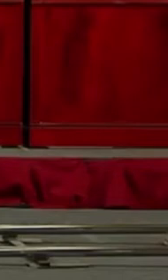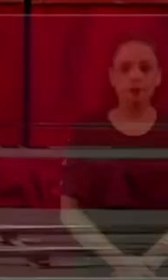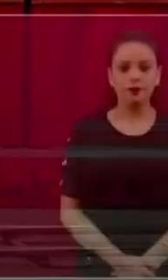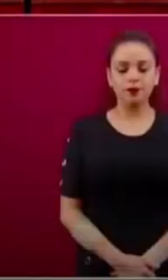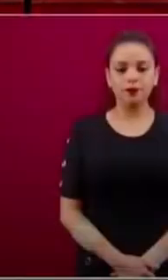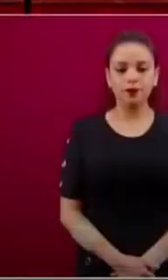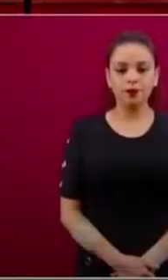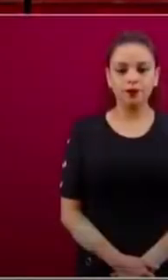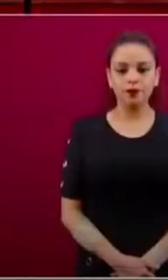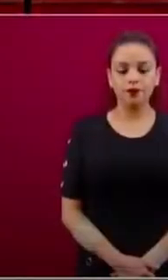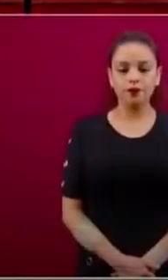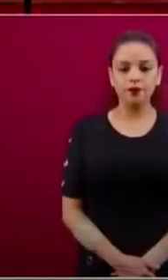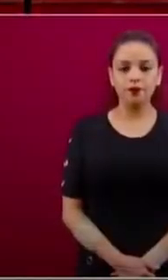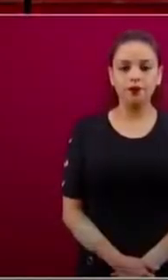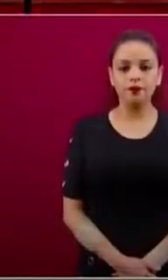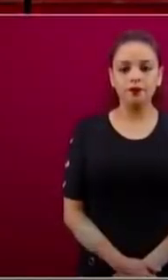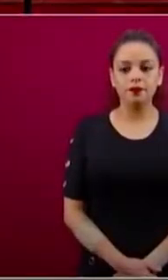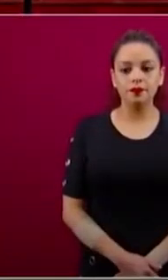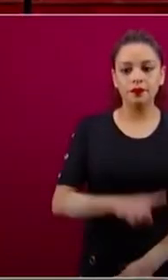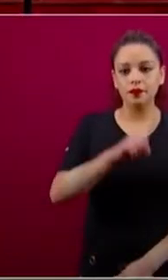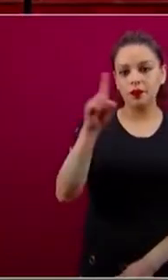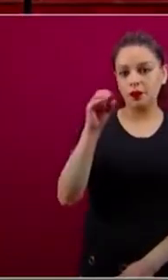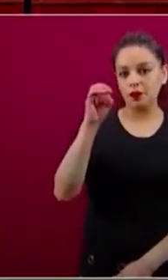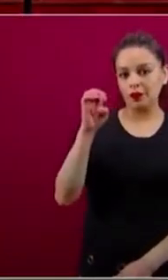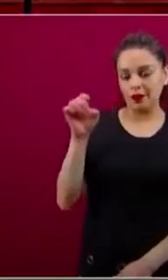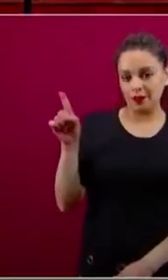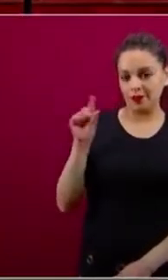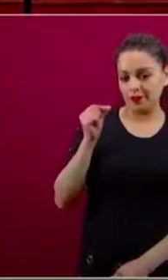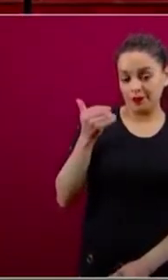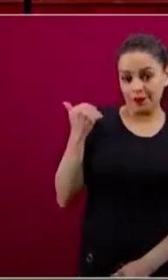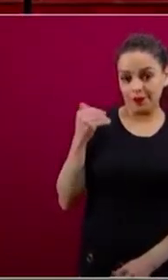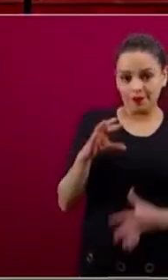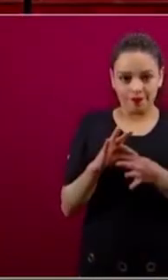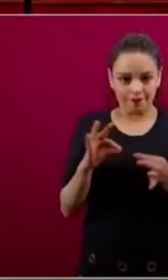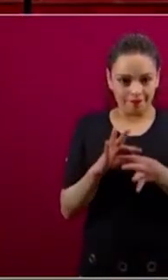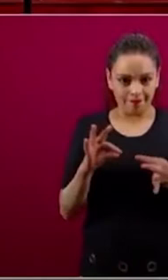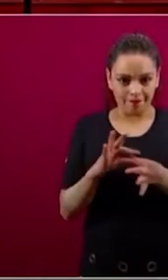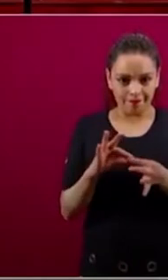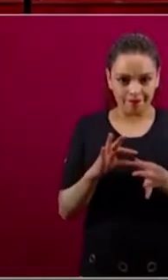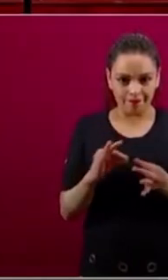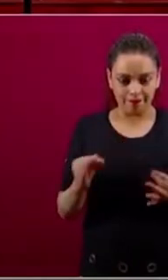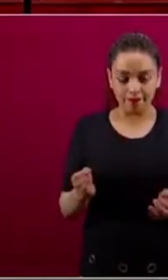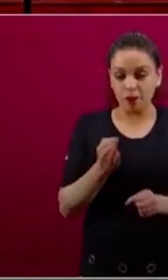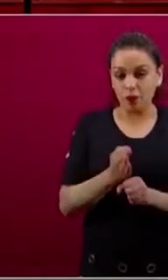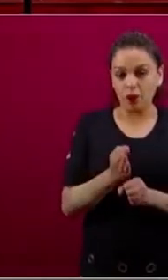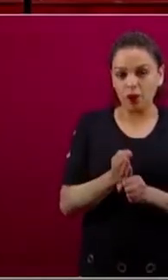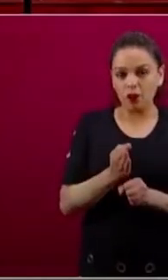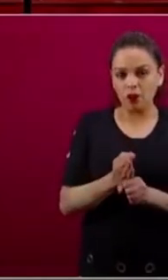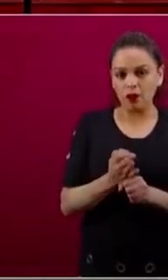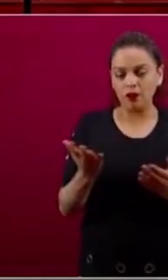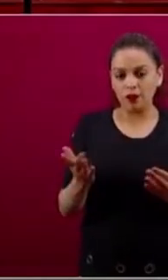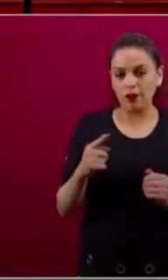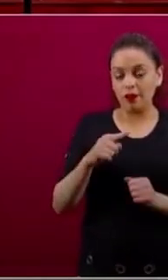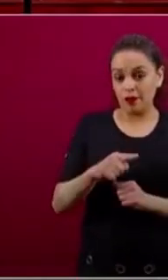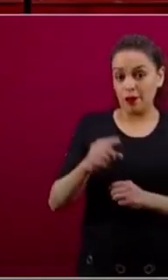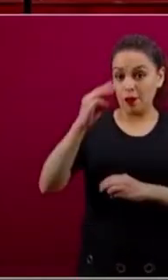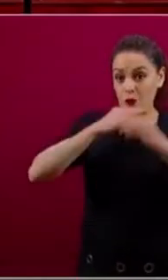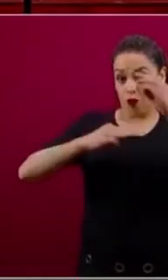Como decía Zoe hace un momento, pues vamos a la mitad de la montaña,